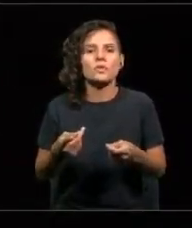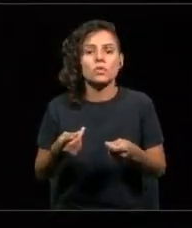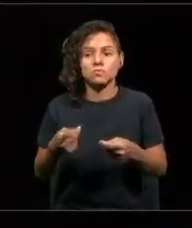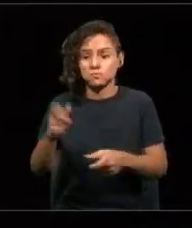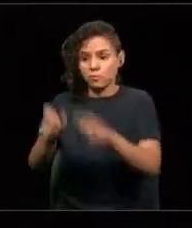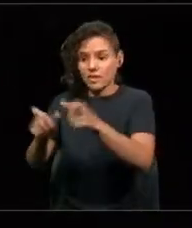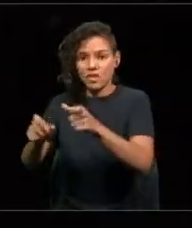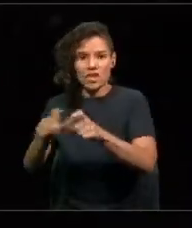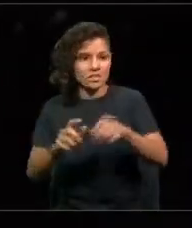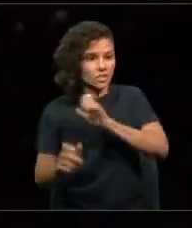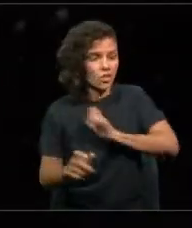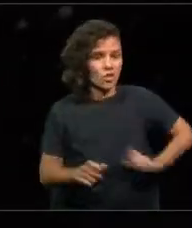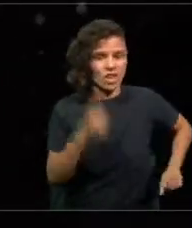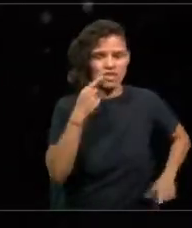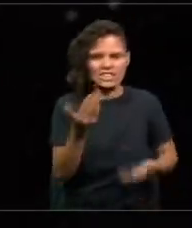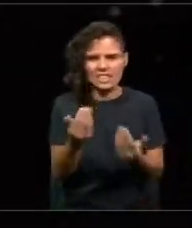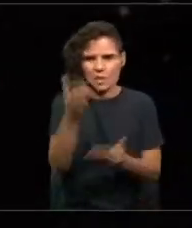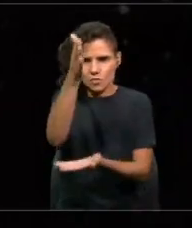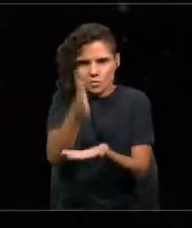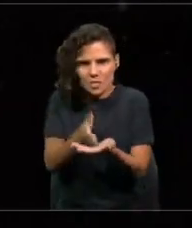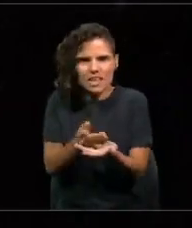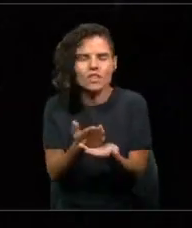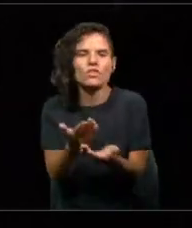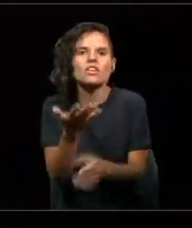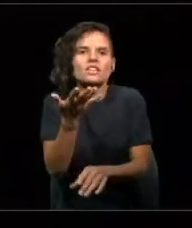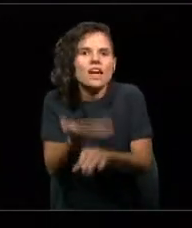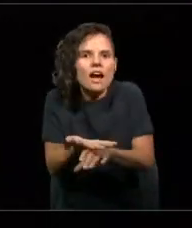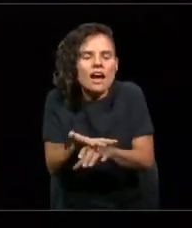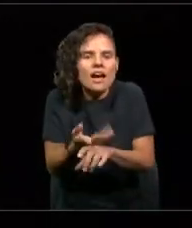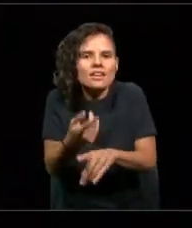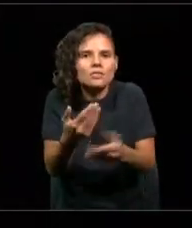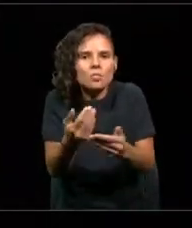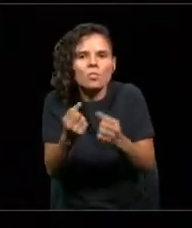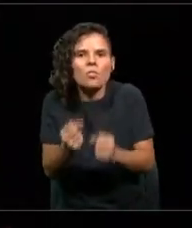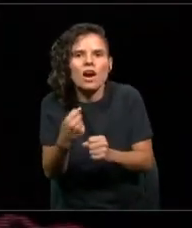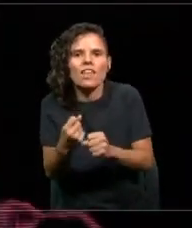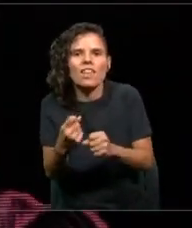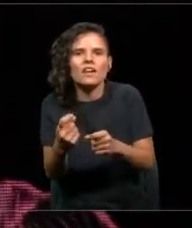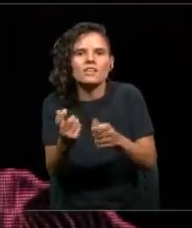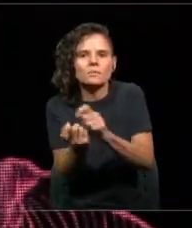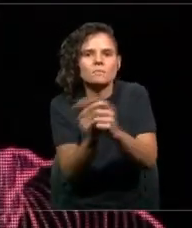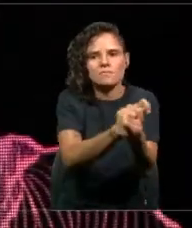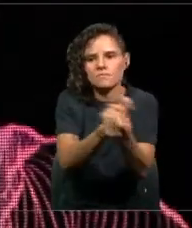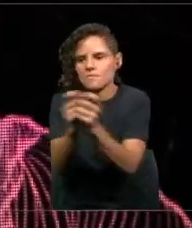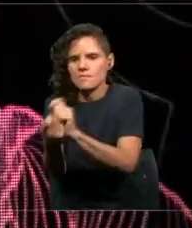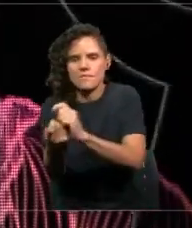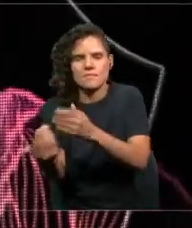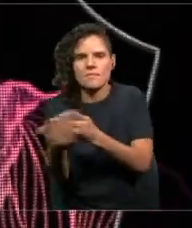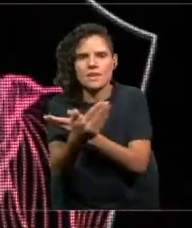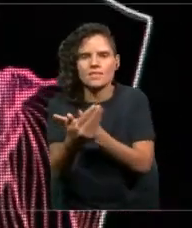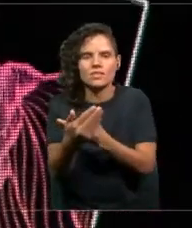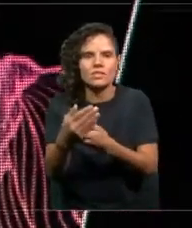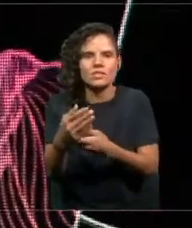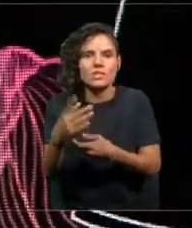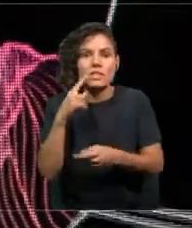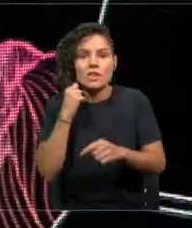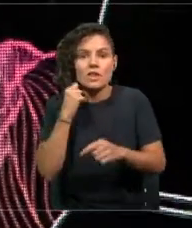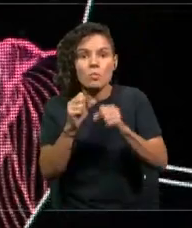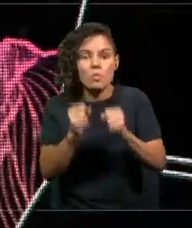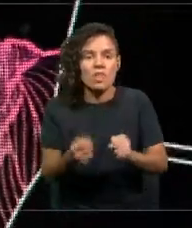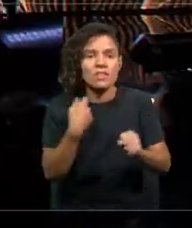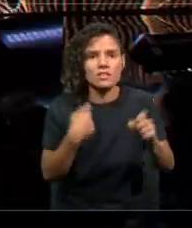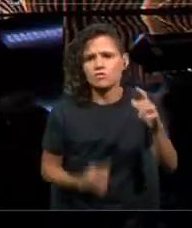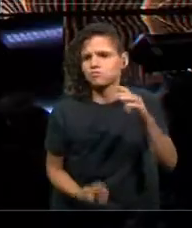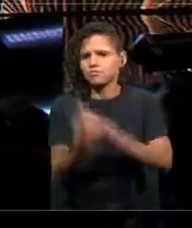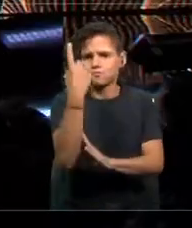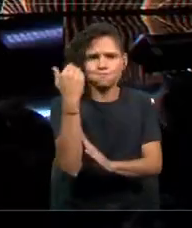lo que nos ocurre es que es la cima o el abismo. O estamos en la cúspide o caemos a la